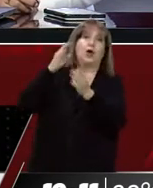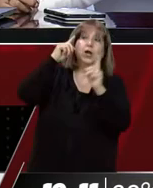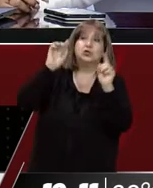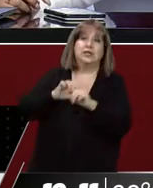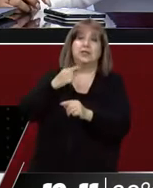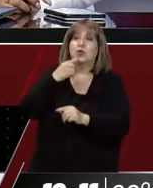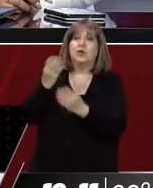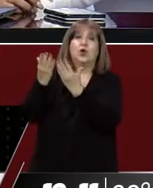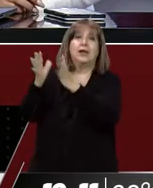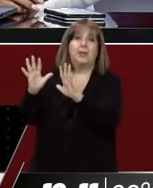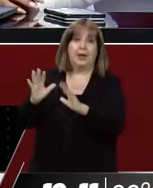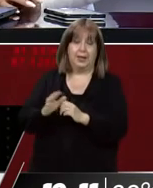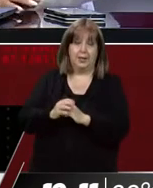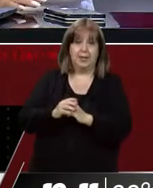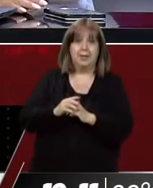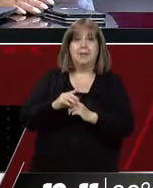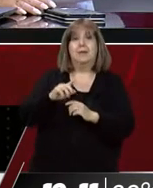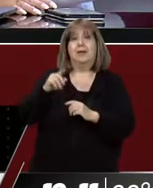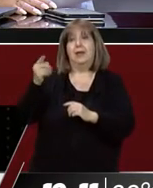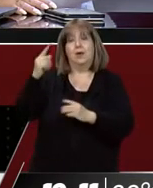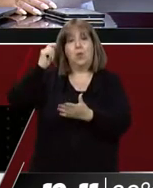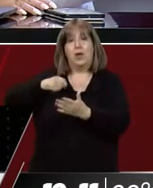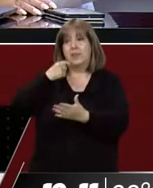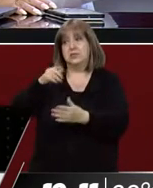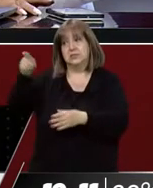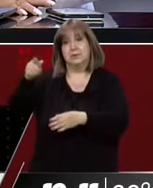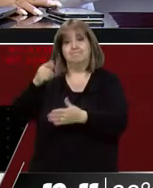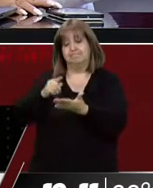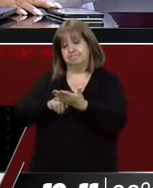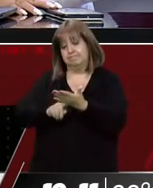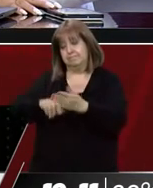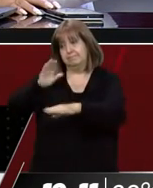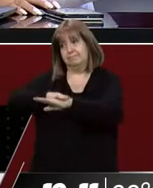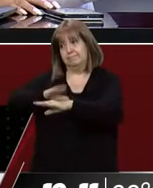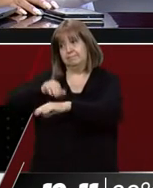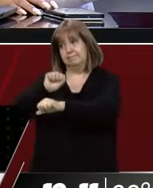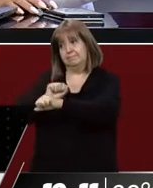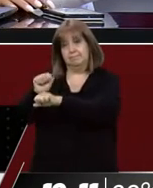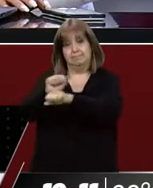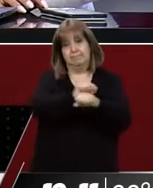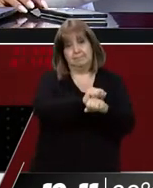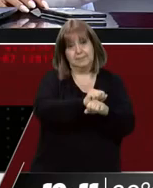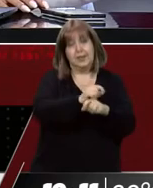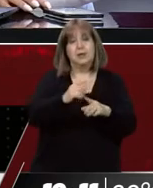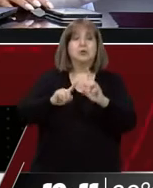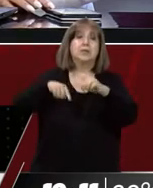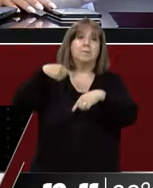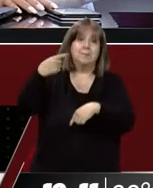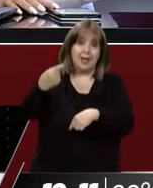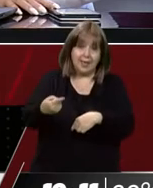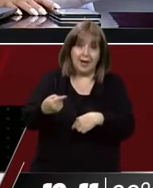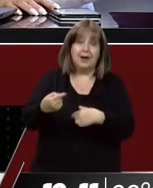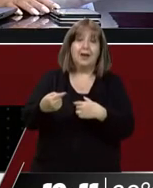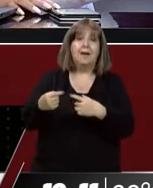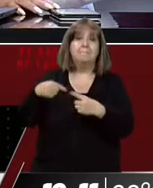Así que, bueno, mañana tendremos una resolución por parte del tribunal oral número 2 que nos dirá si sigue en la libertad mientras